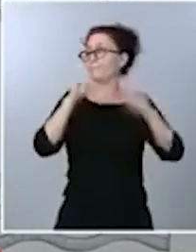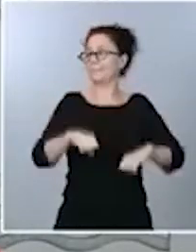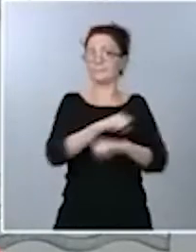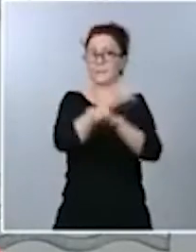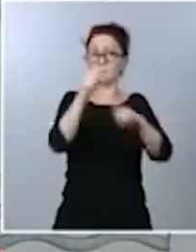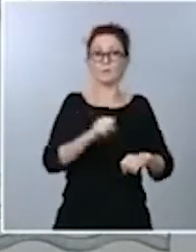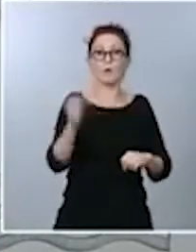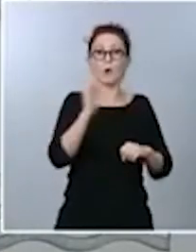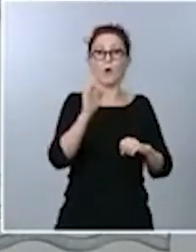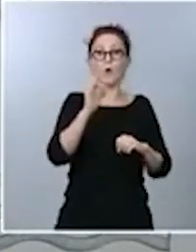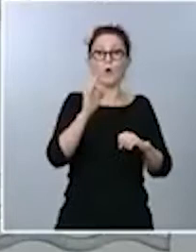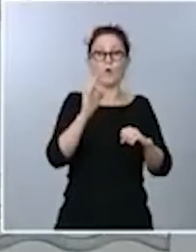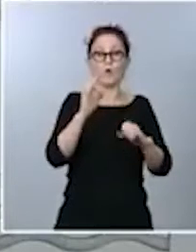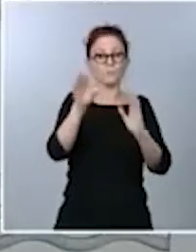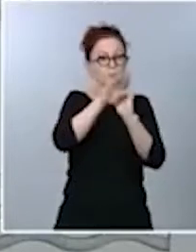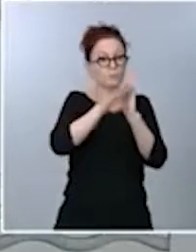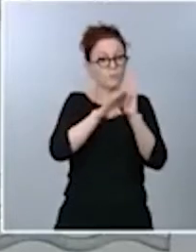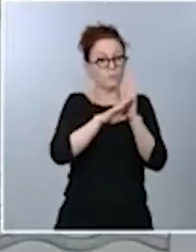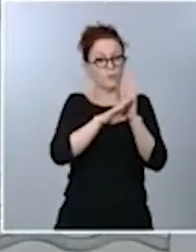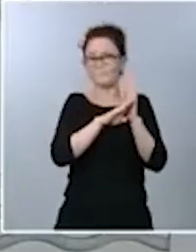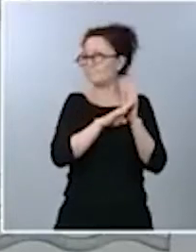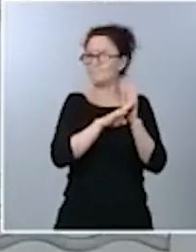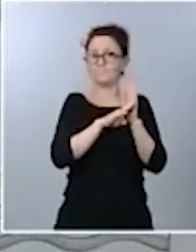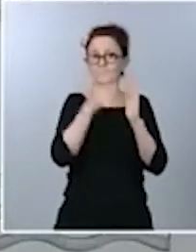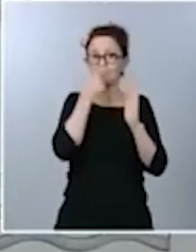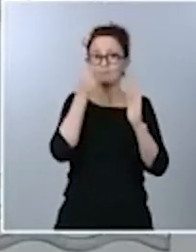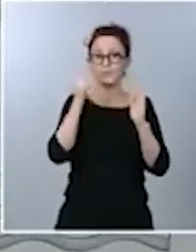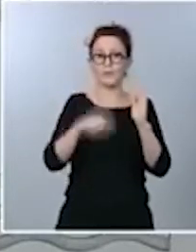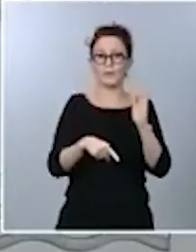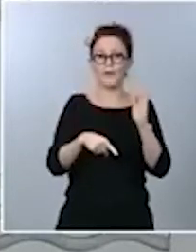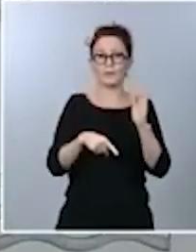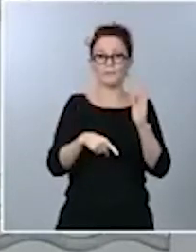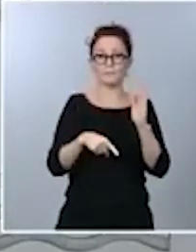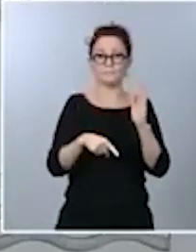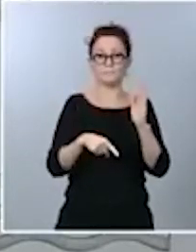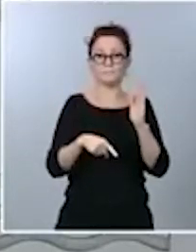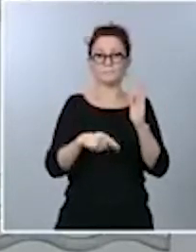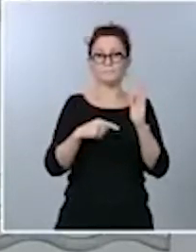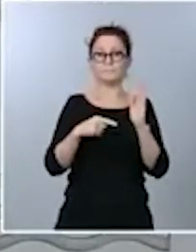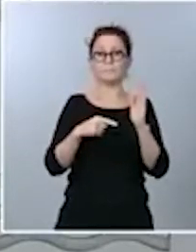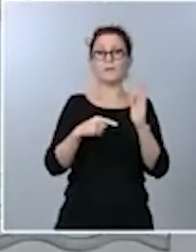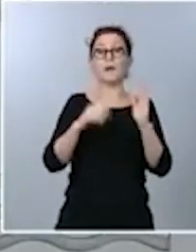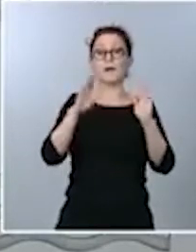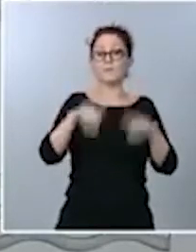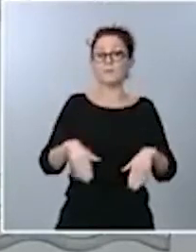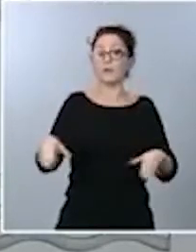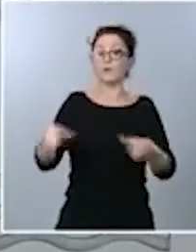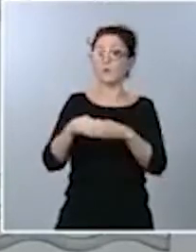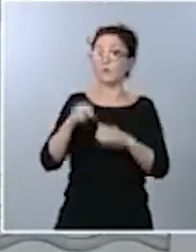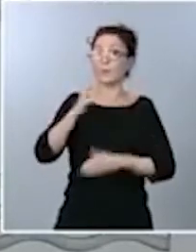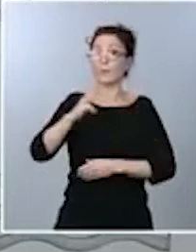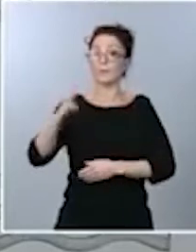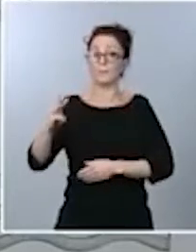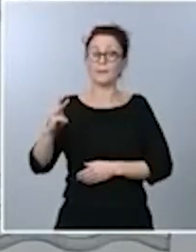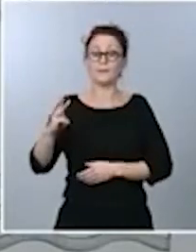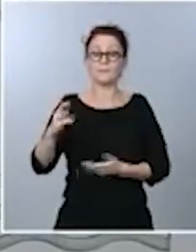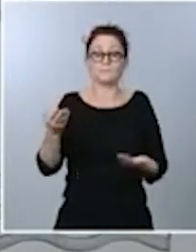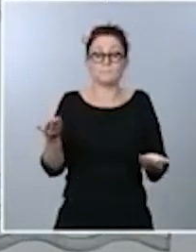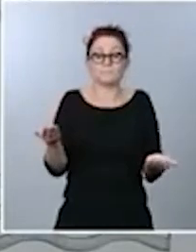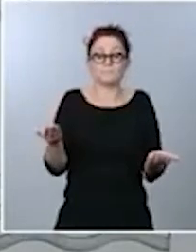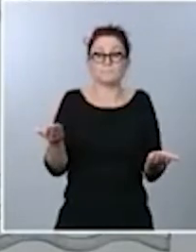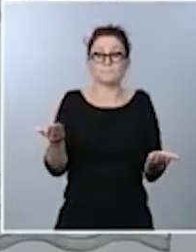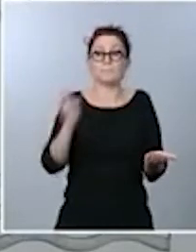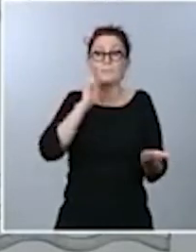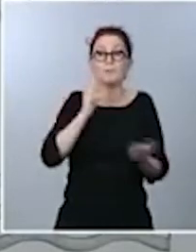habían pactado. De manera que la actitud del principal partido de la oposición es el que ustedes han podido presenciar. Una actitud